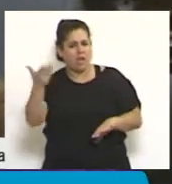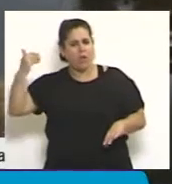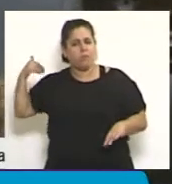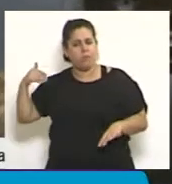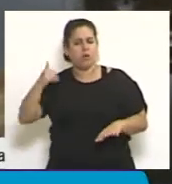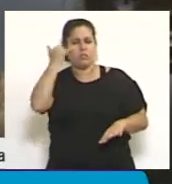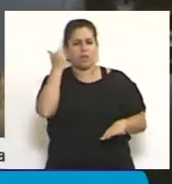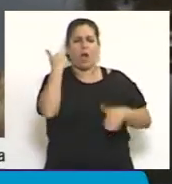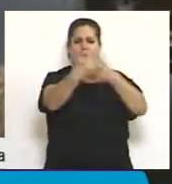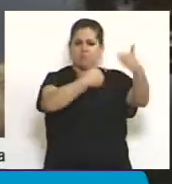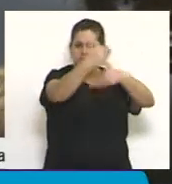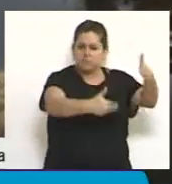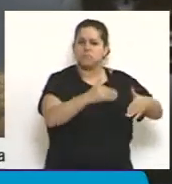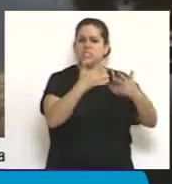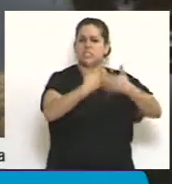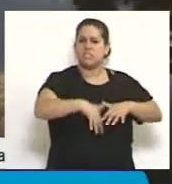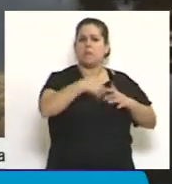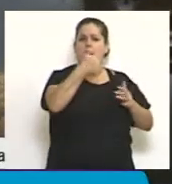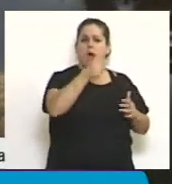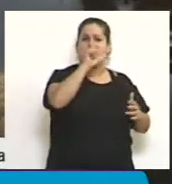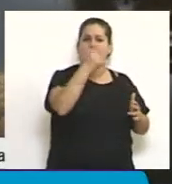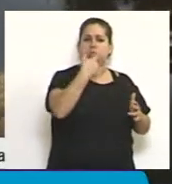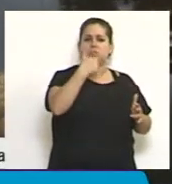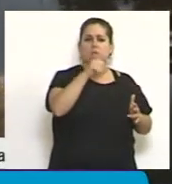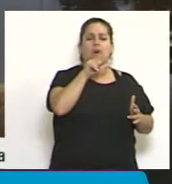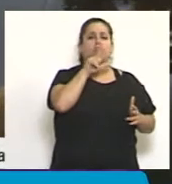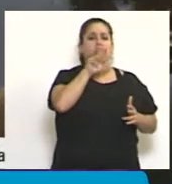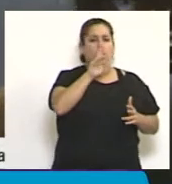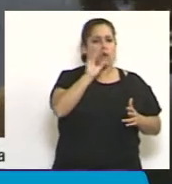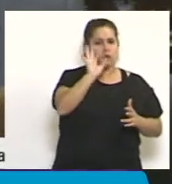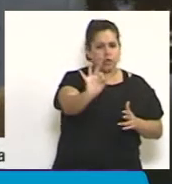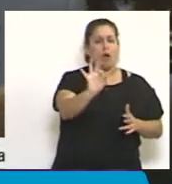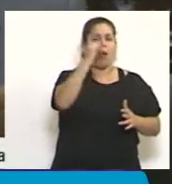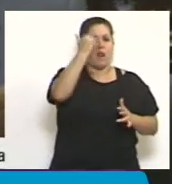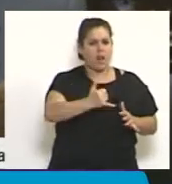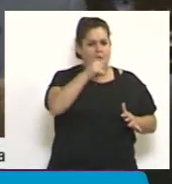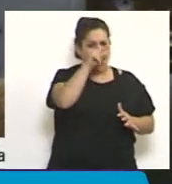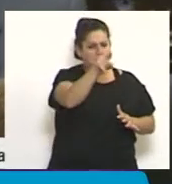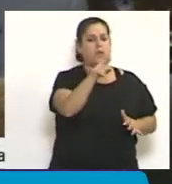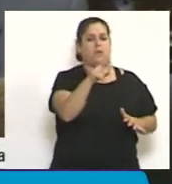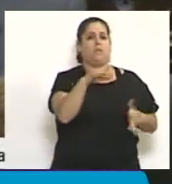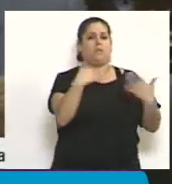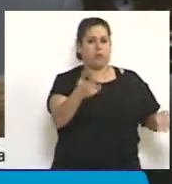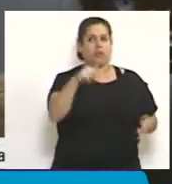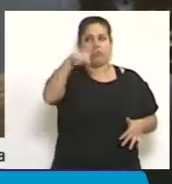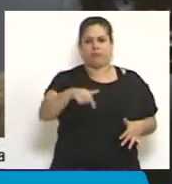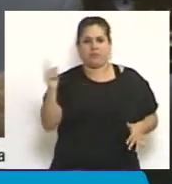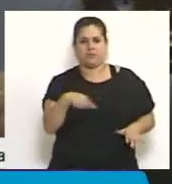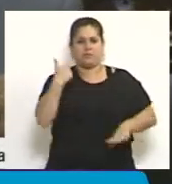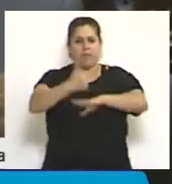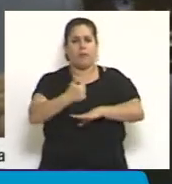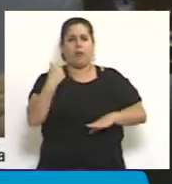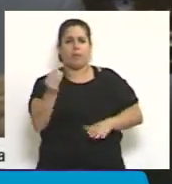práctica este sistema acusatorio, que insisto, buen sistema acusatorio, y por eso que estamos aquí los